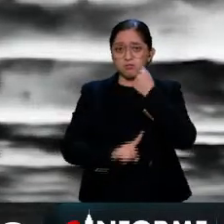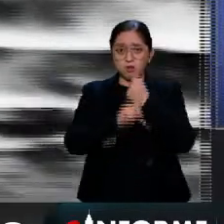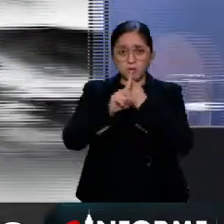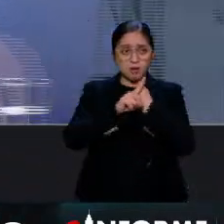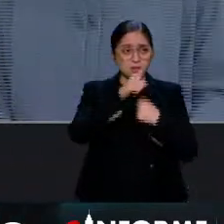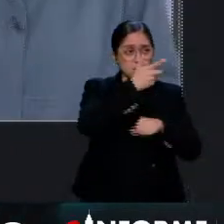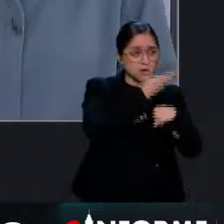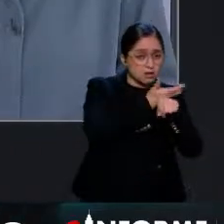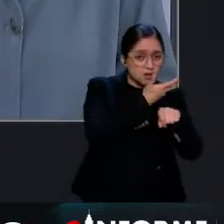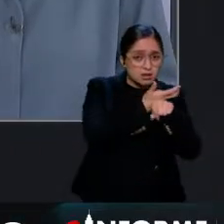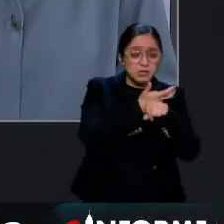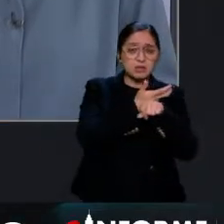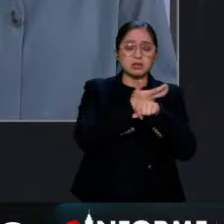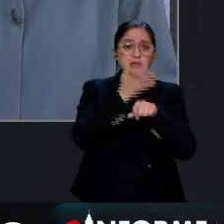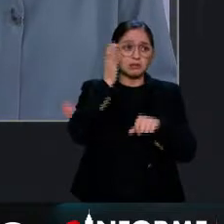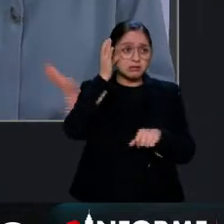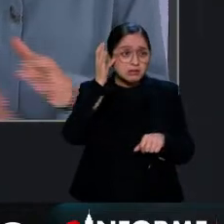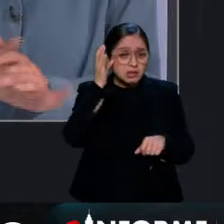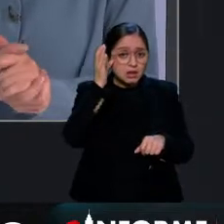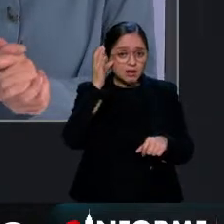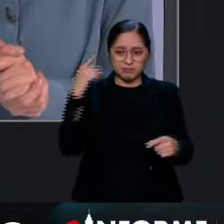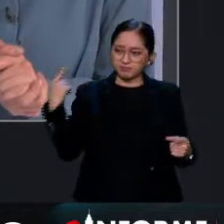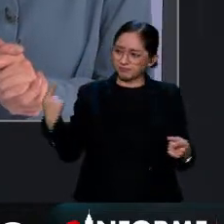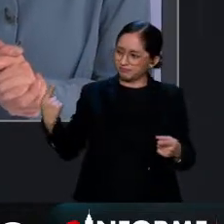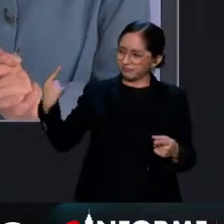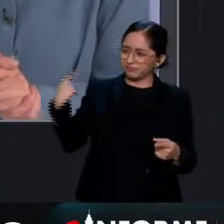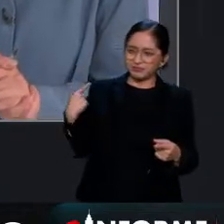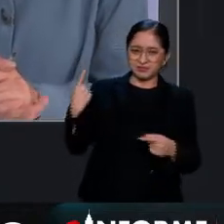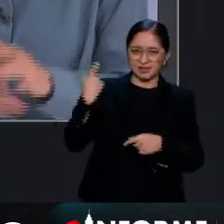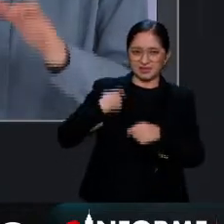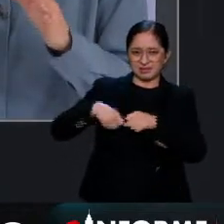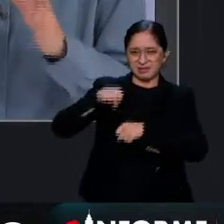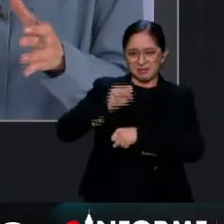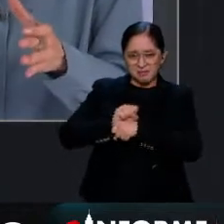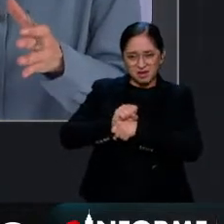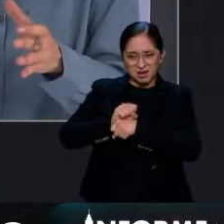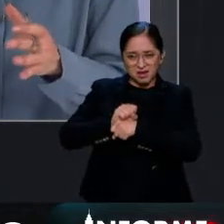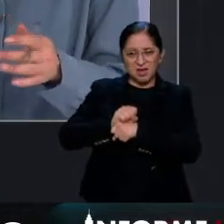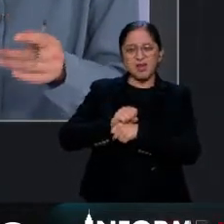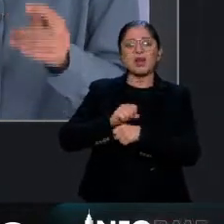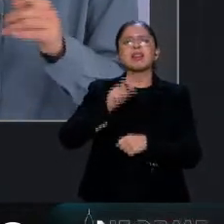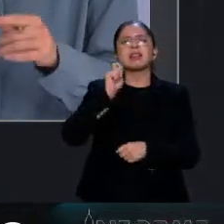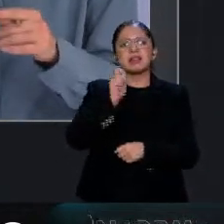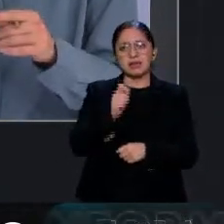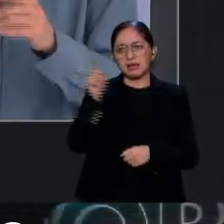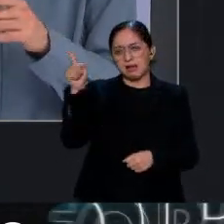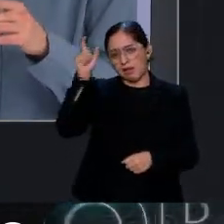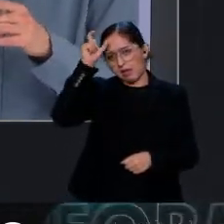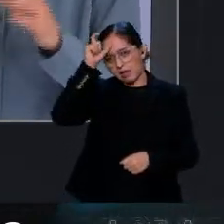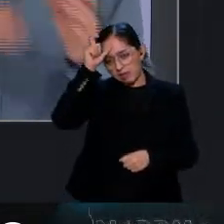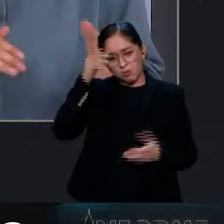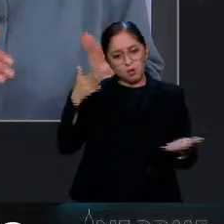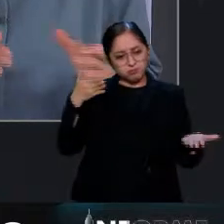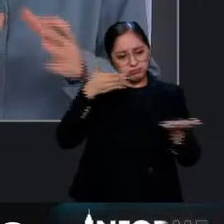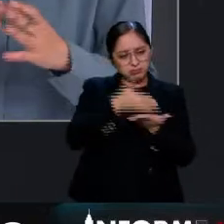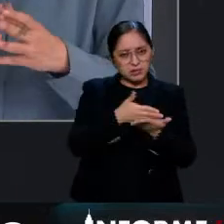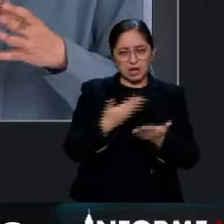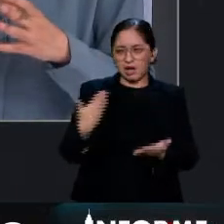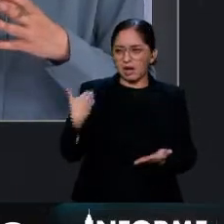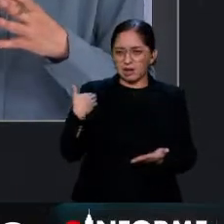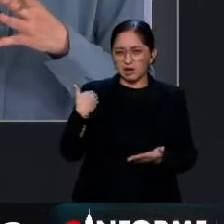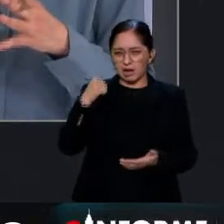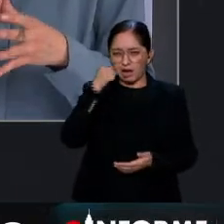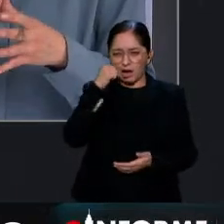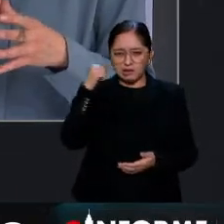eventos que se dieron en la última semana en la franja de Gaza. Con la mediación de Egipto entró en vigor apenas ayer un